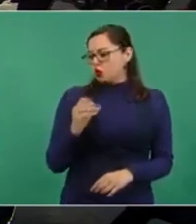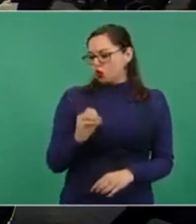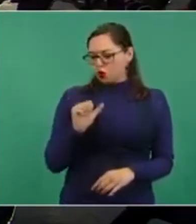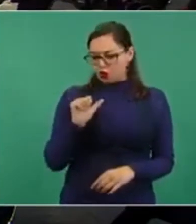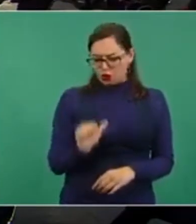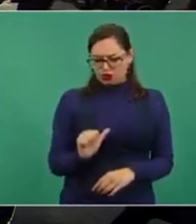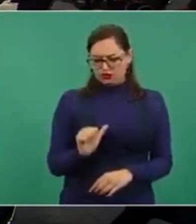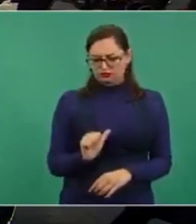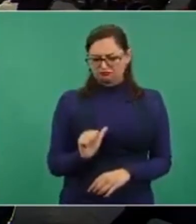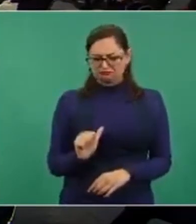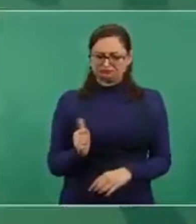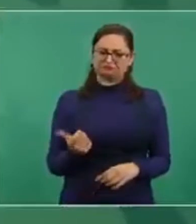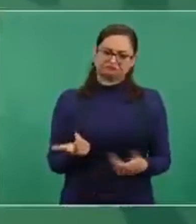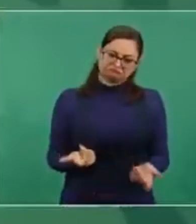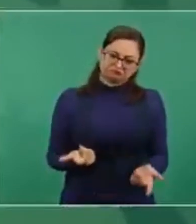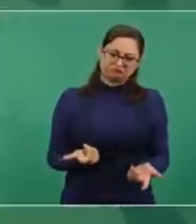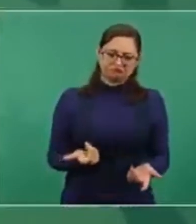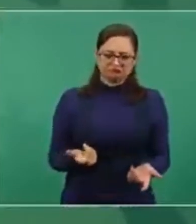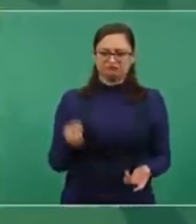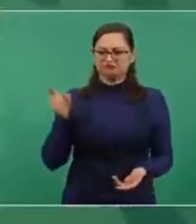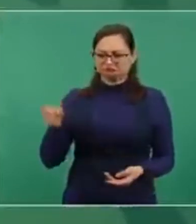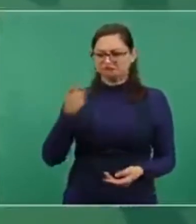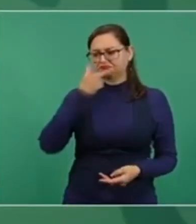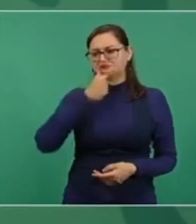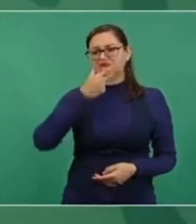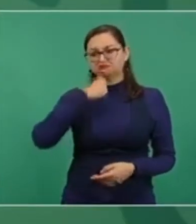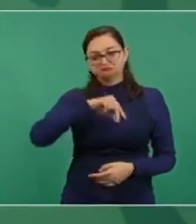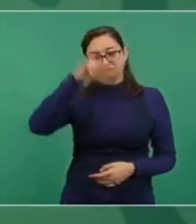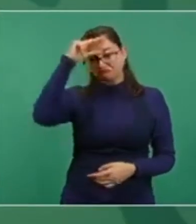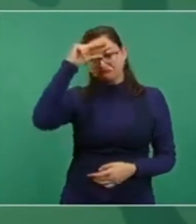preparada,